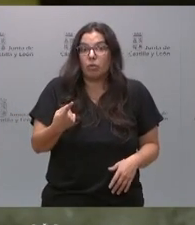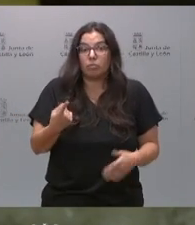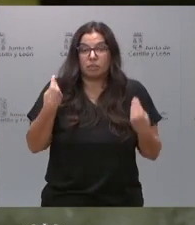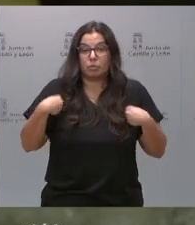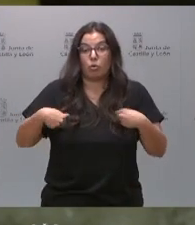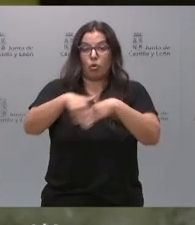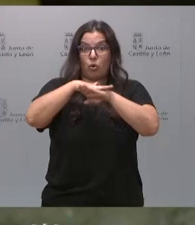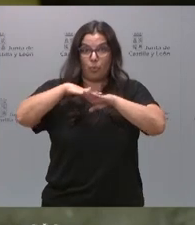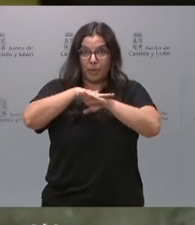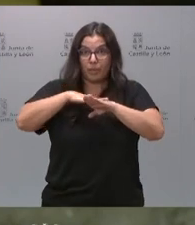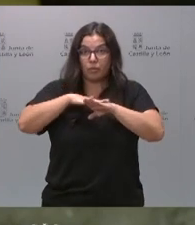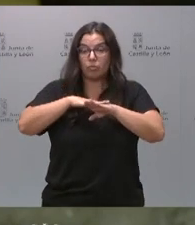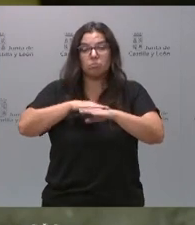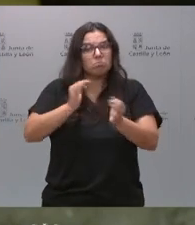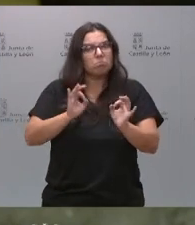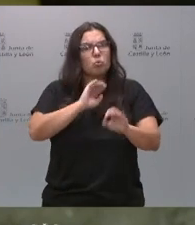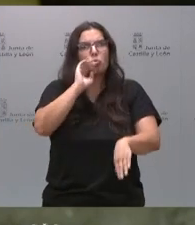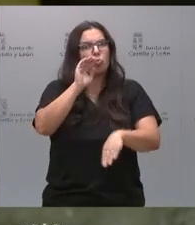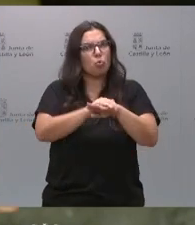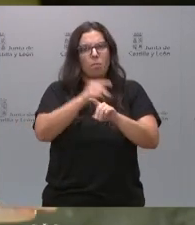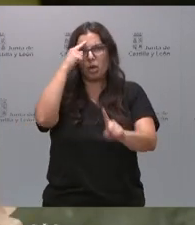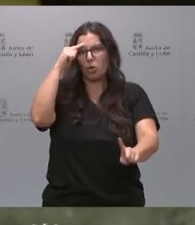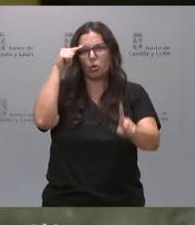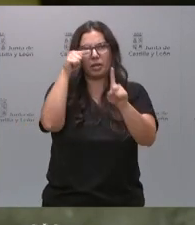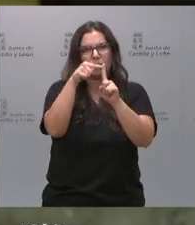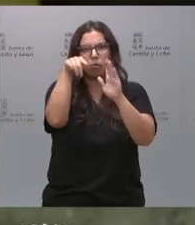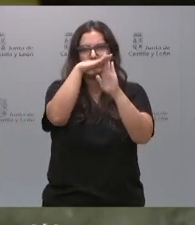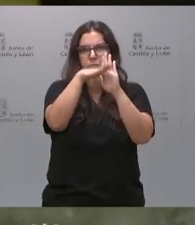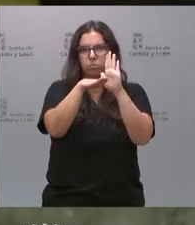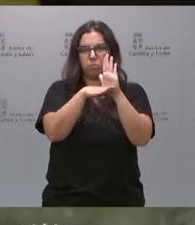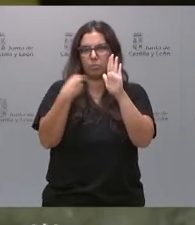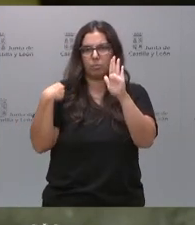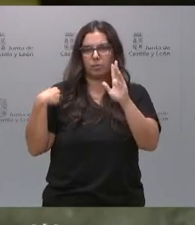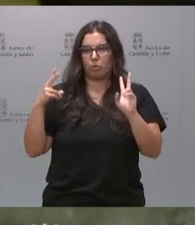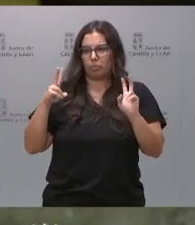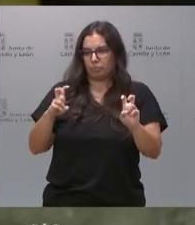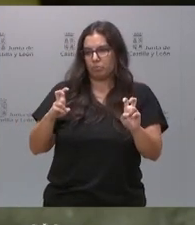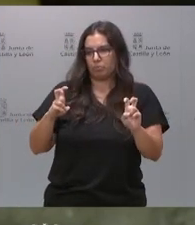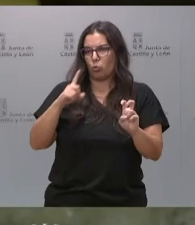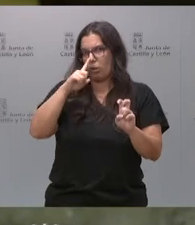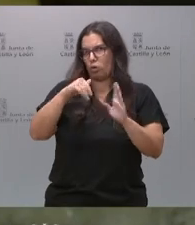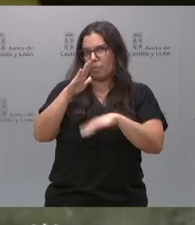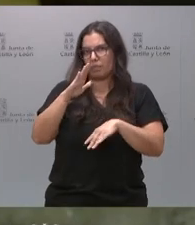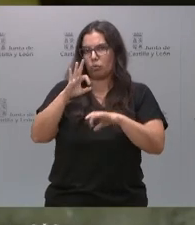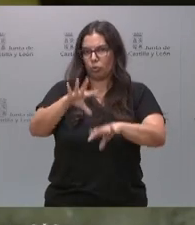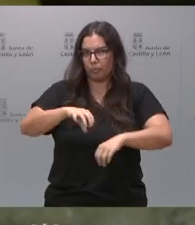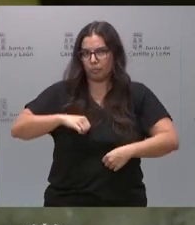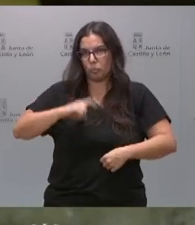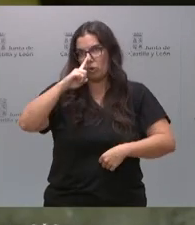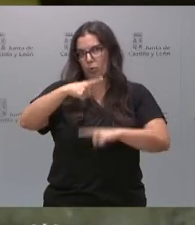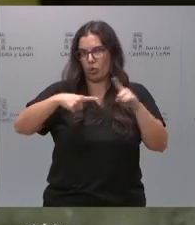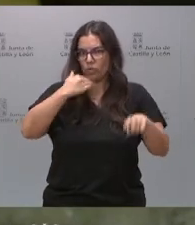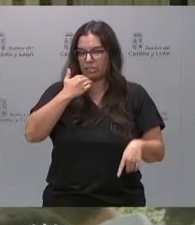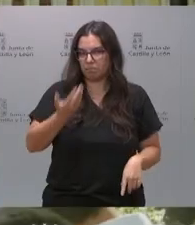este gobierno está cumpliendo con los objetivos que nos marcamos hace algo más de un año prácticamente año y medio